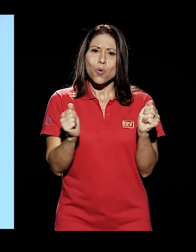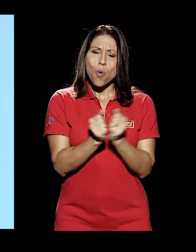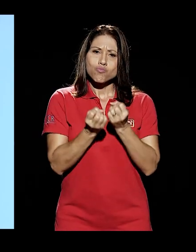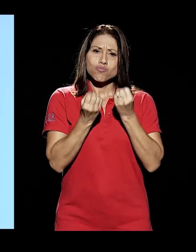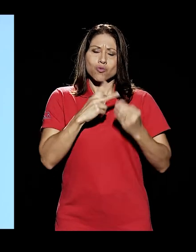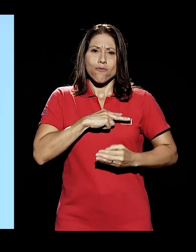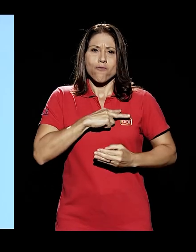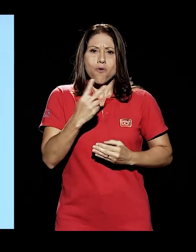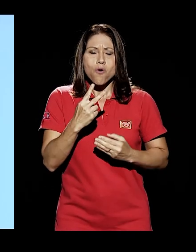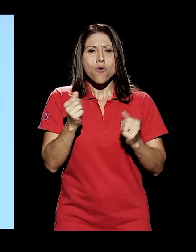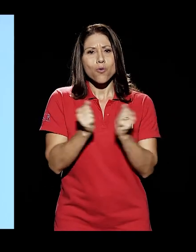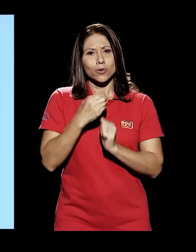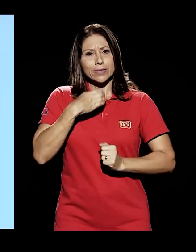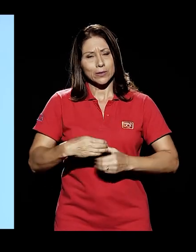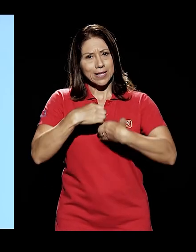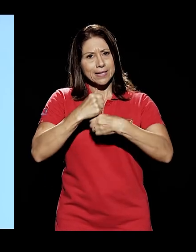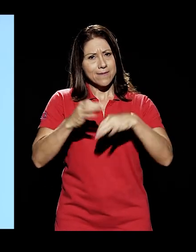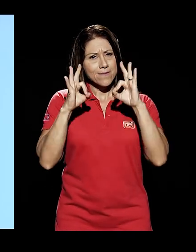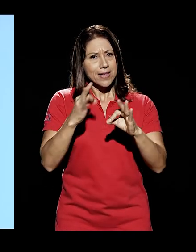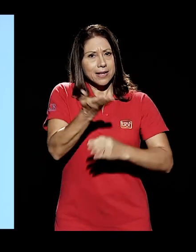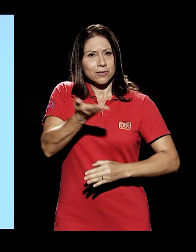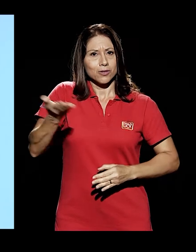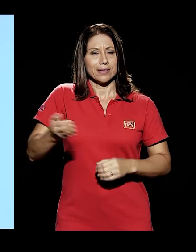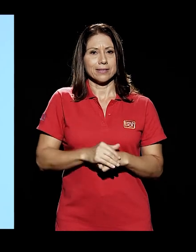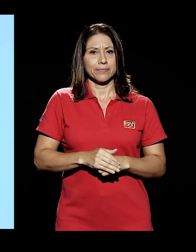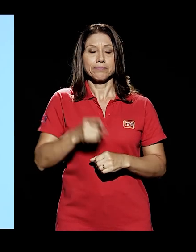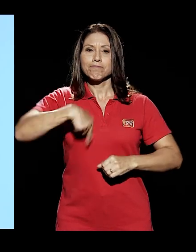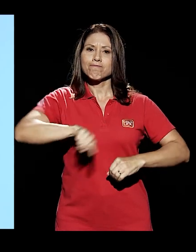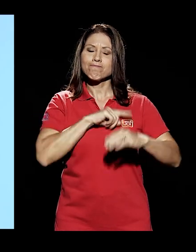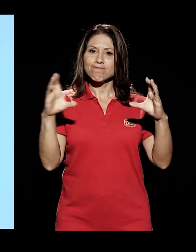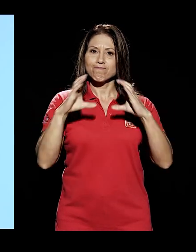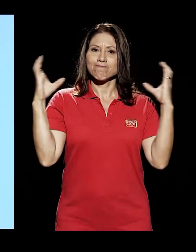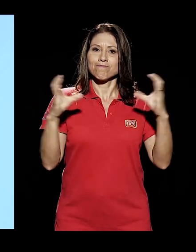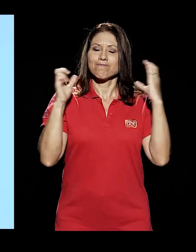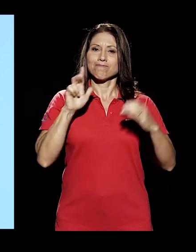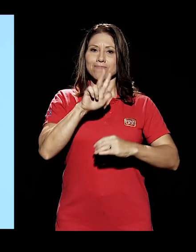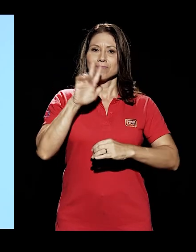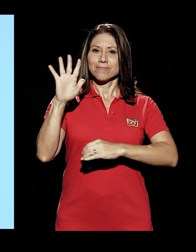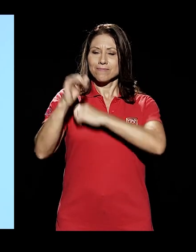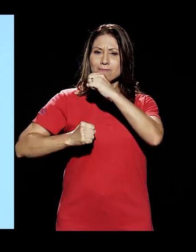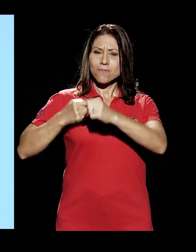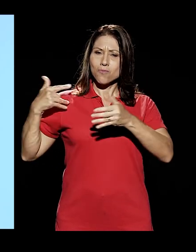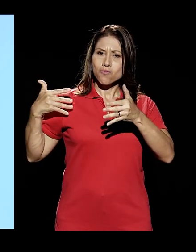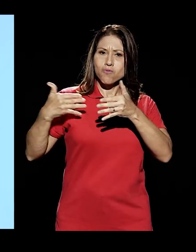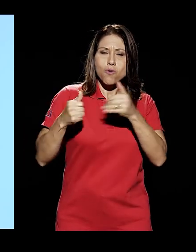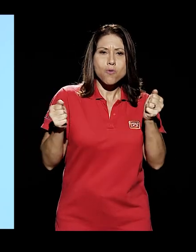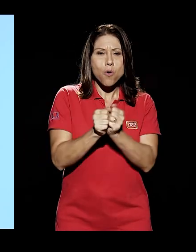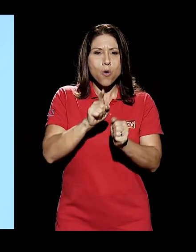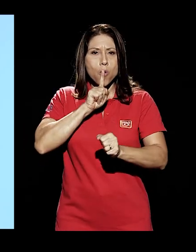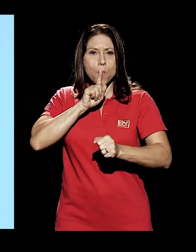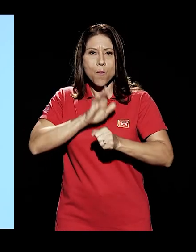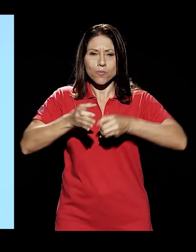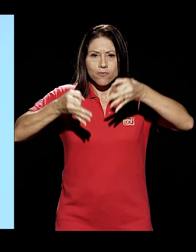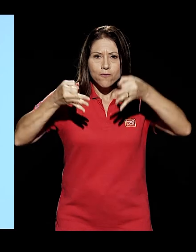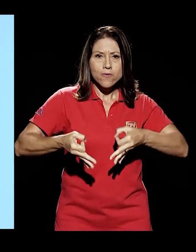de voluntad y deseos de hacer bien las cosas. Celebramos estos 35 años con el compromiso